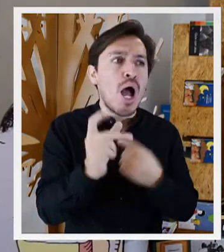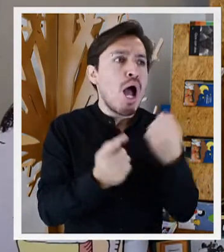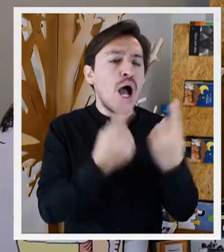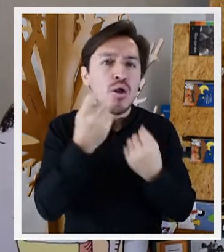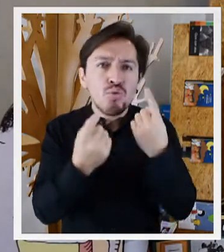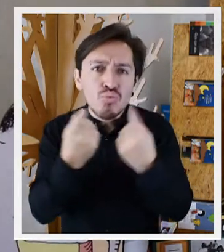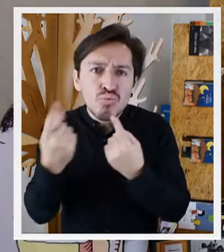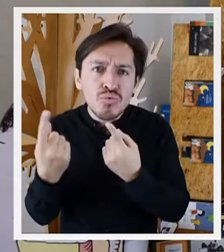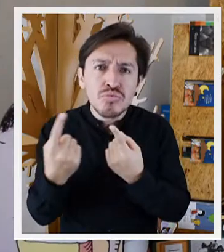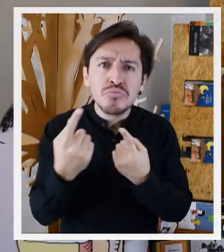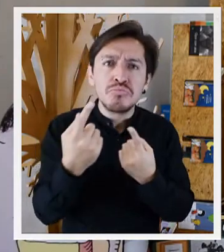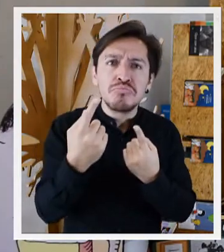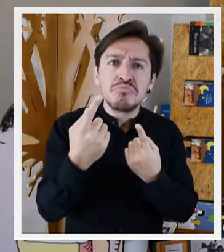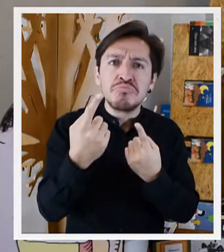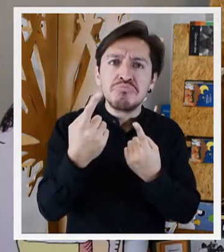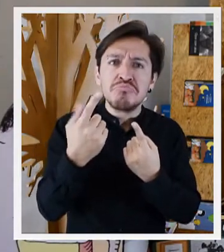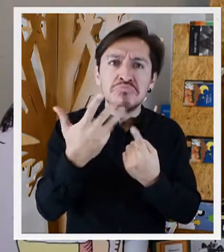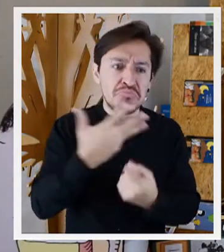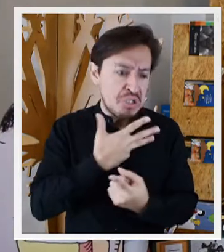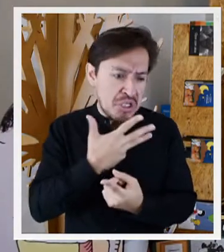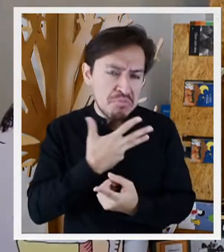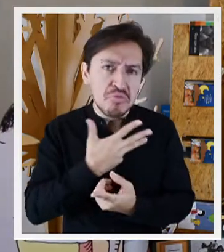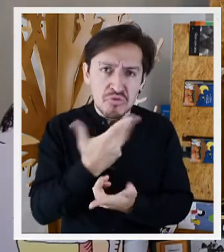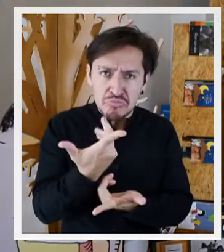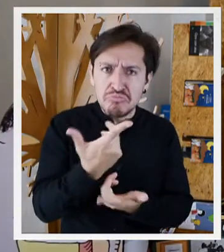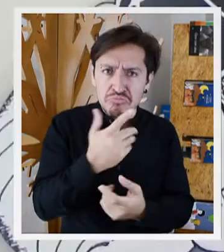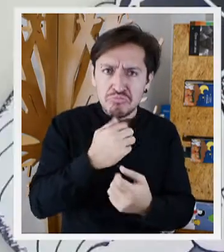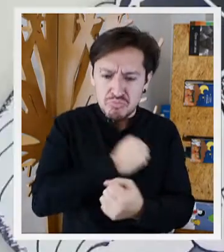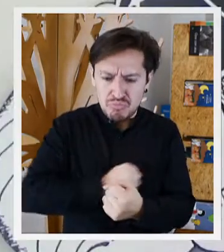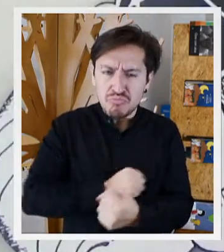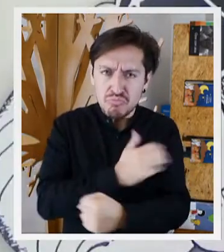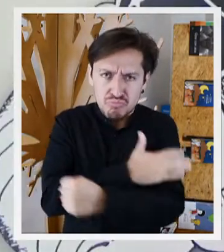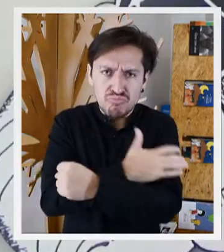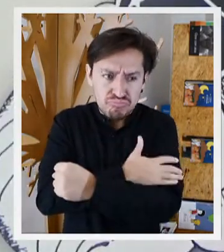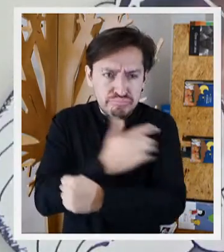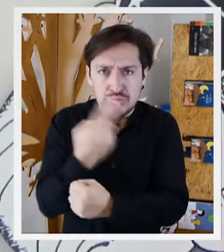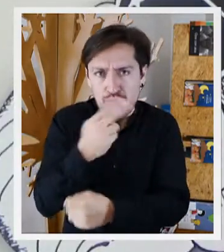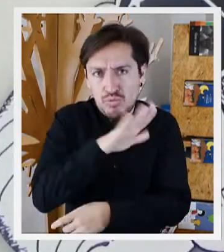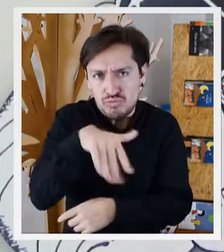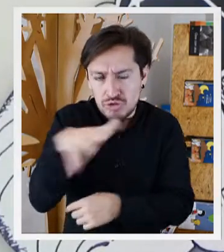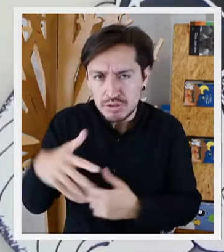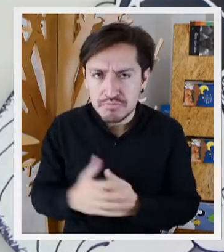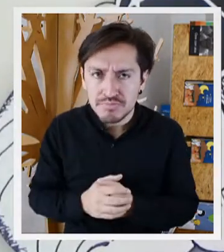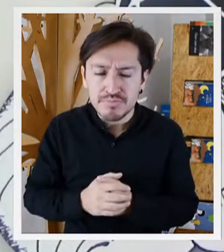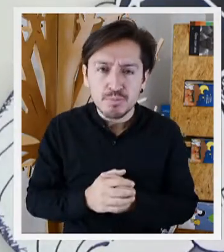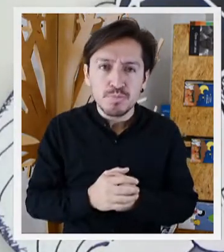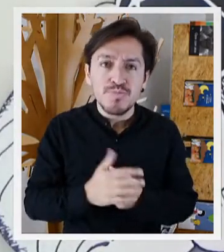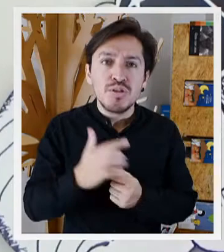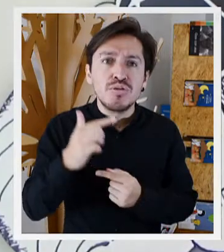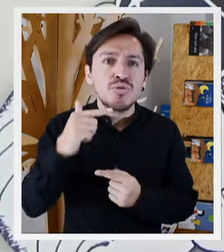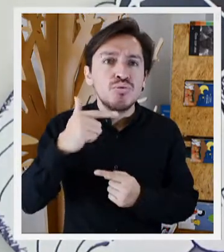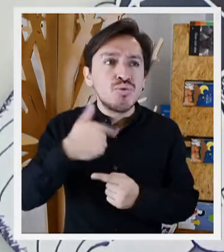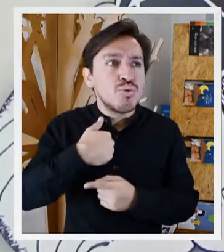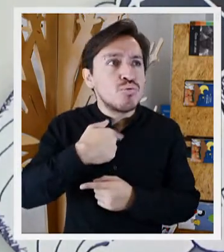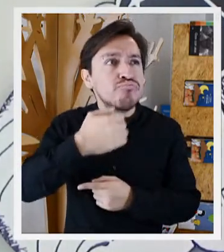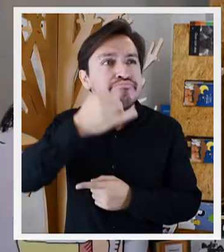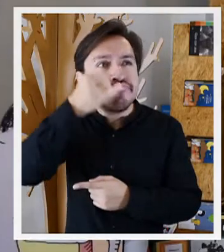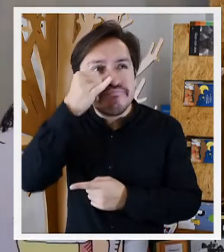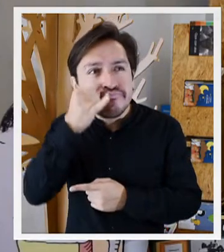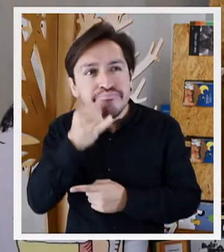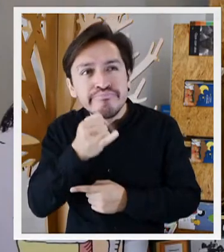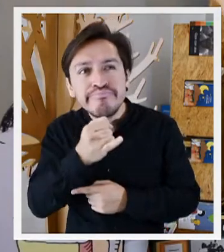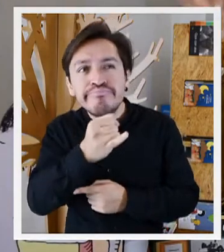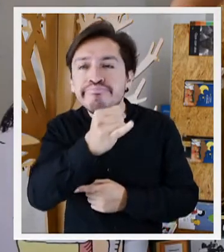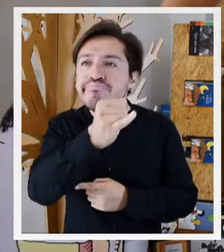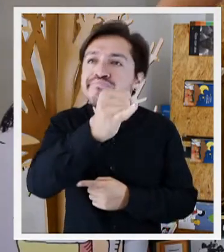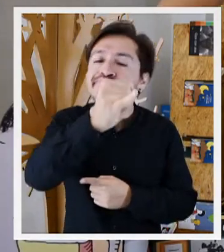hasta los que tenemos los peores hábitos tenemos un superpoder escondido. Me eché a caminar entonces. Fui lo